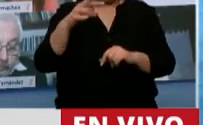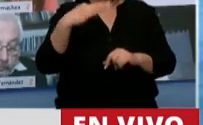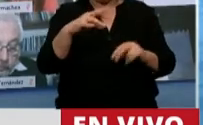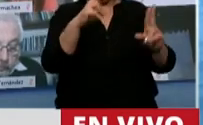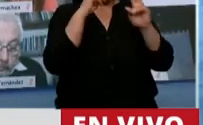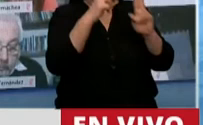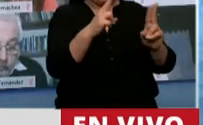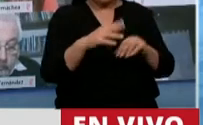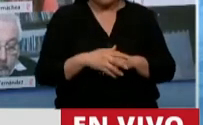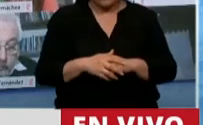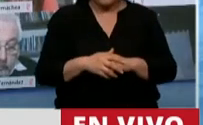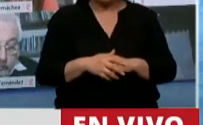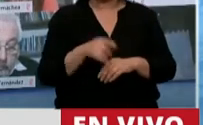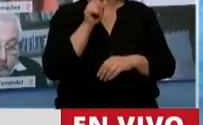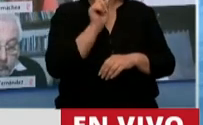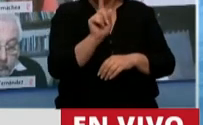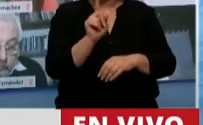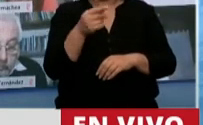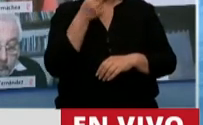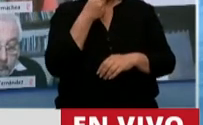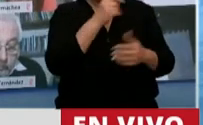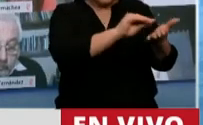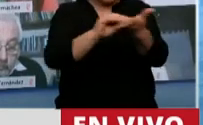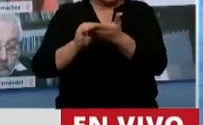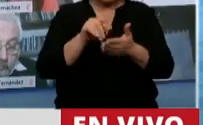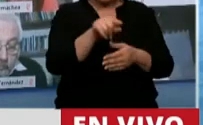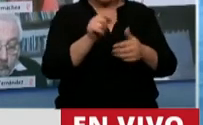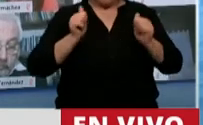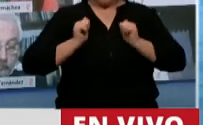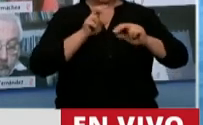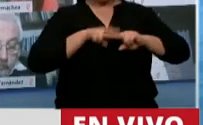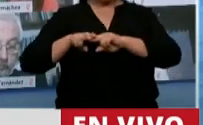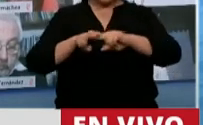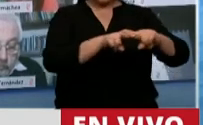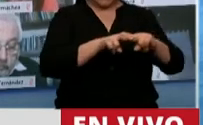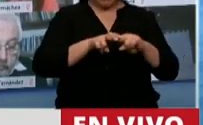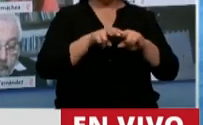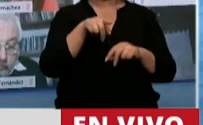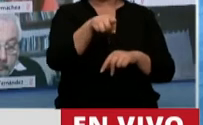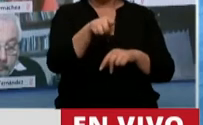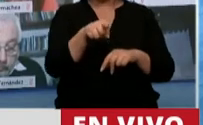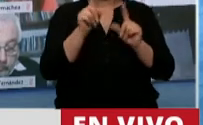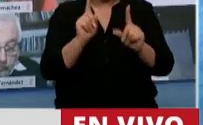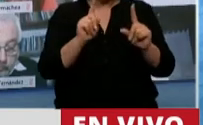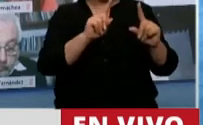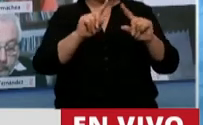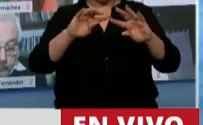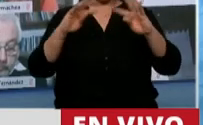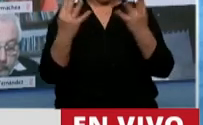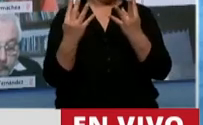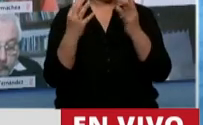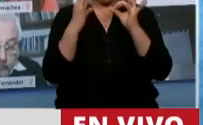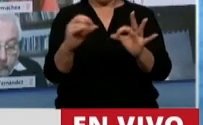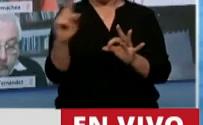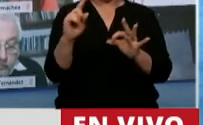iba a resultar que con los legisladores que estamos acá sentados en nuestras bancas, esa Cámara no